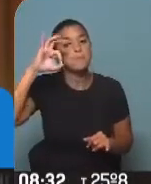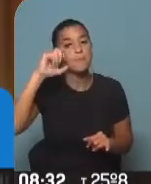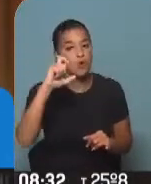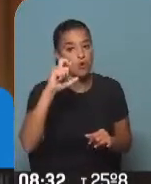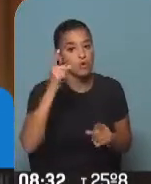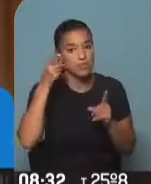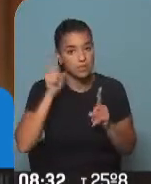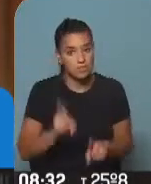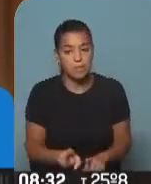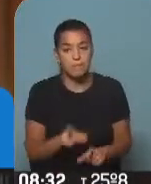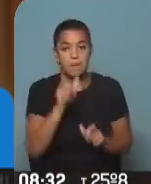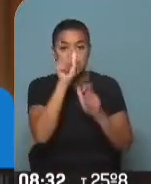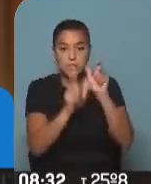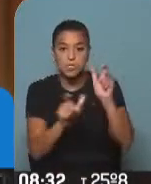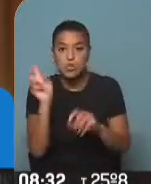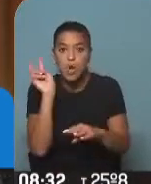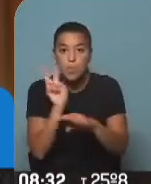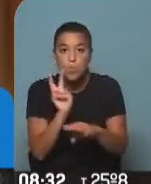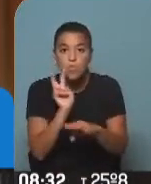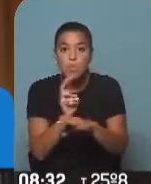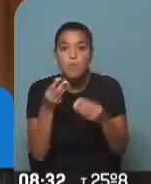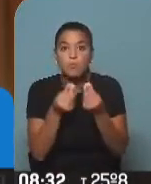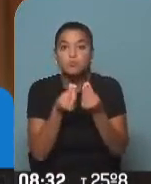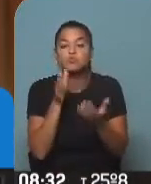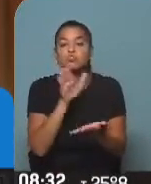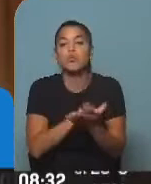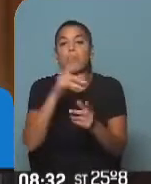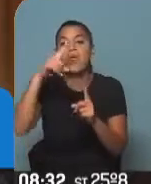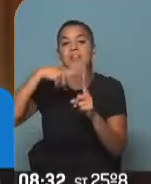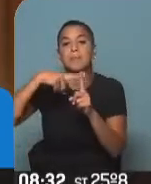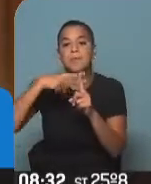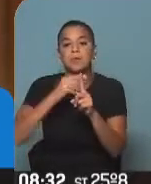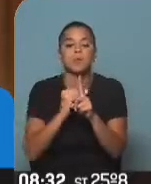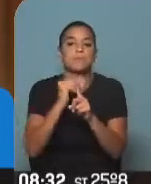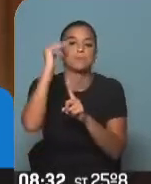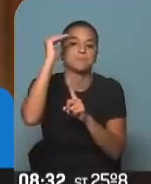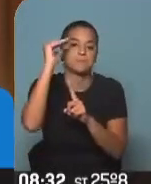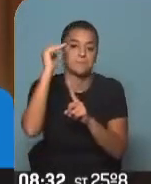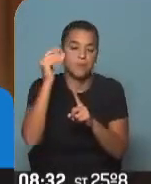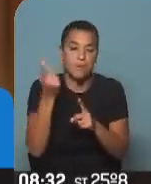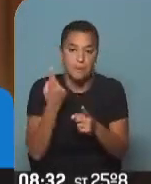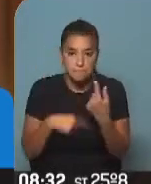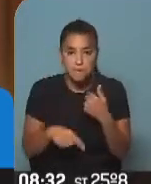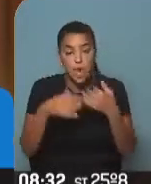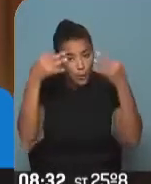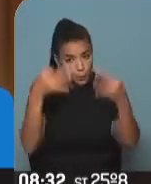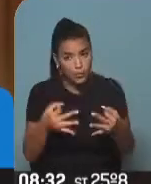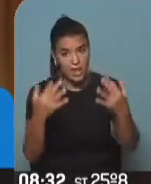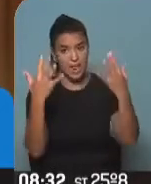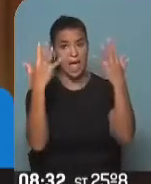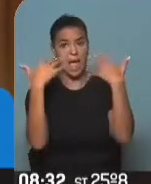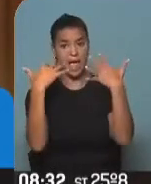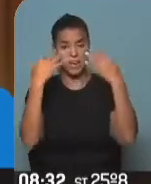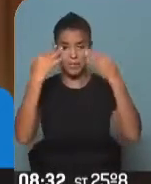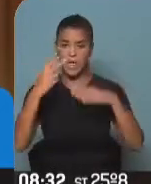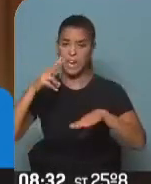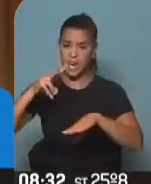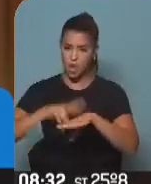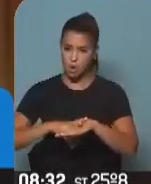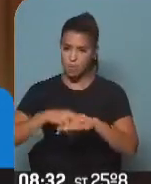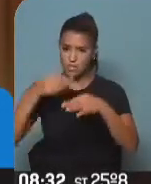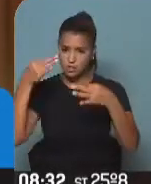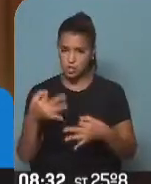gente se cuida mucho de las temperaturas extremas, pero bien usado con recomendaciones